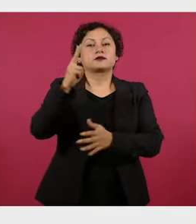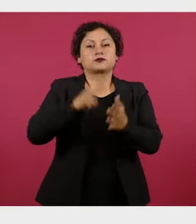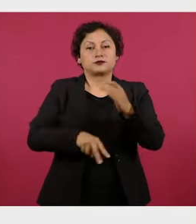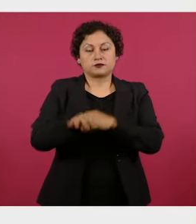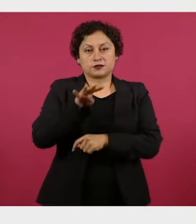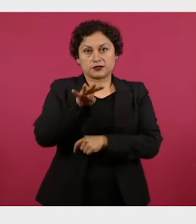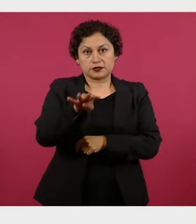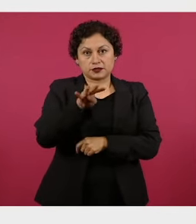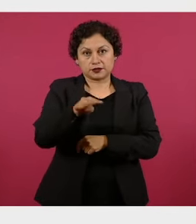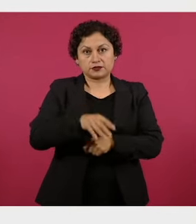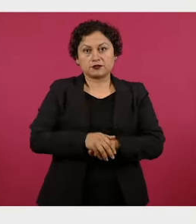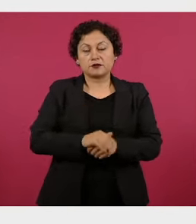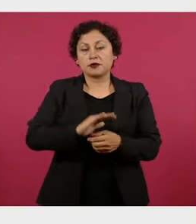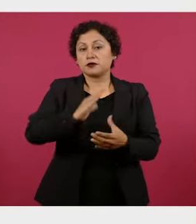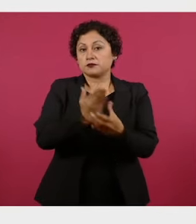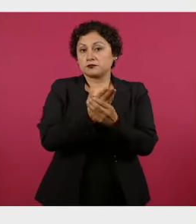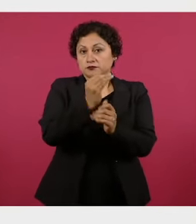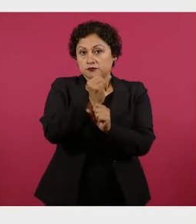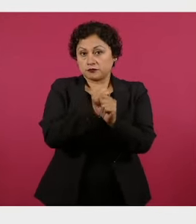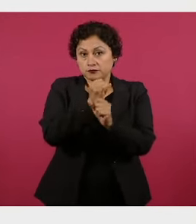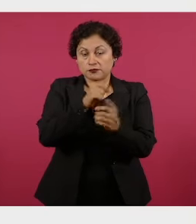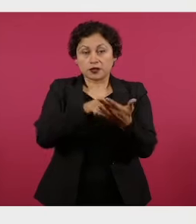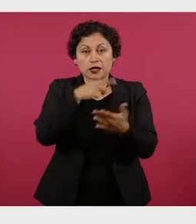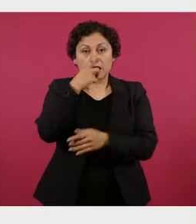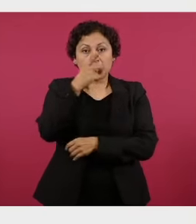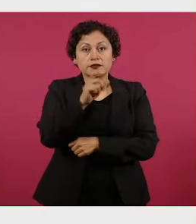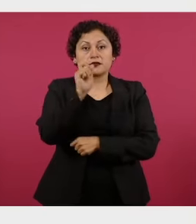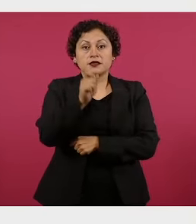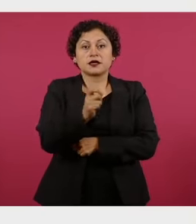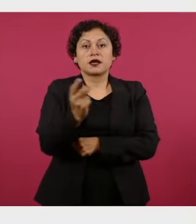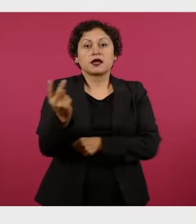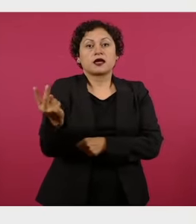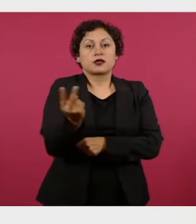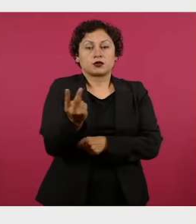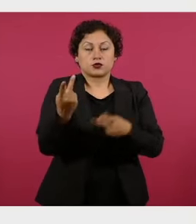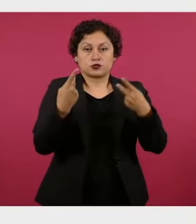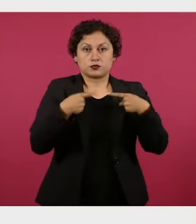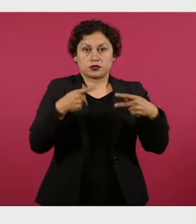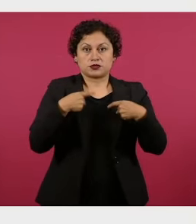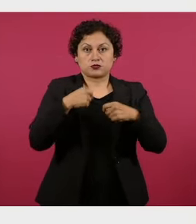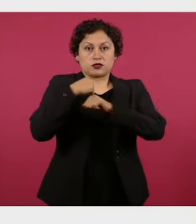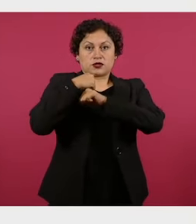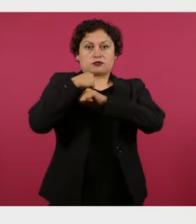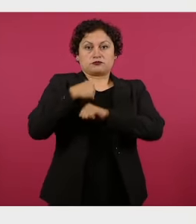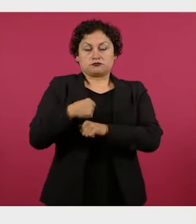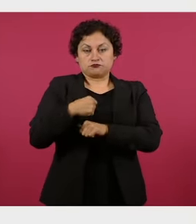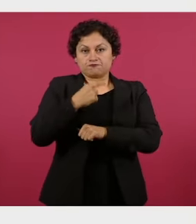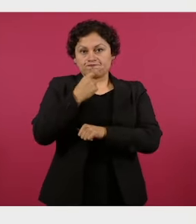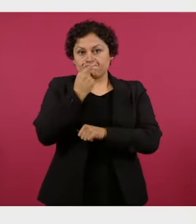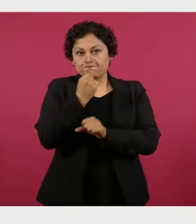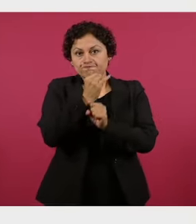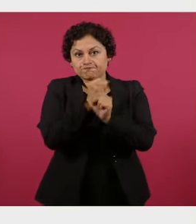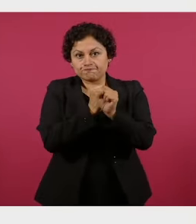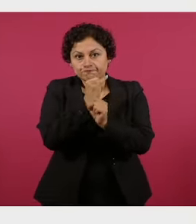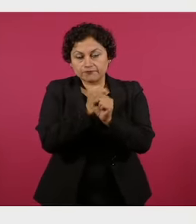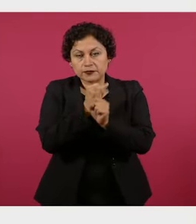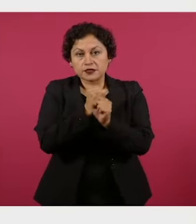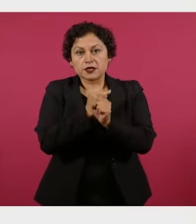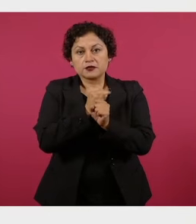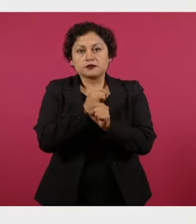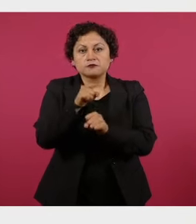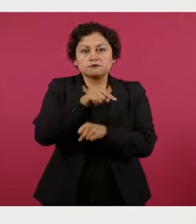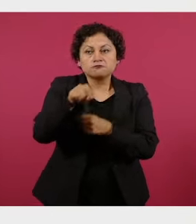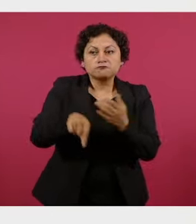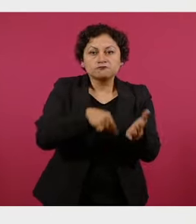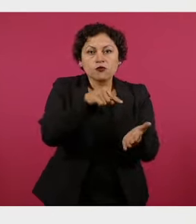De acuerdo con las investigaciones, los dos agentes realizaban actos de investigación en las calles de la colonia